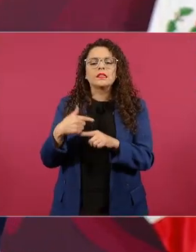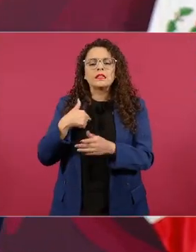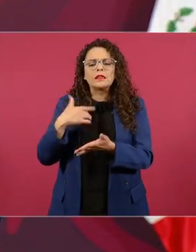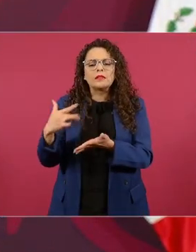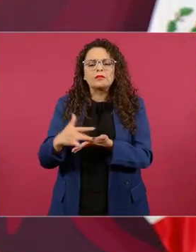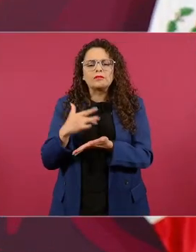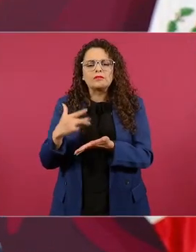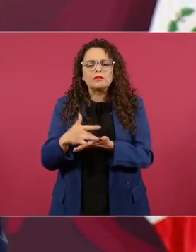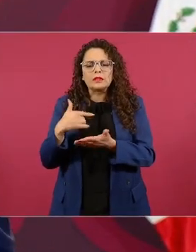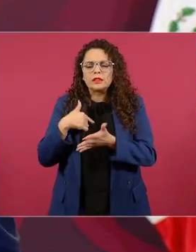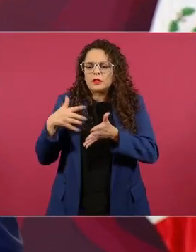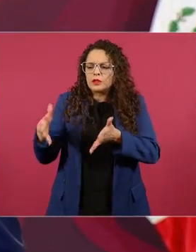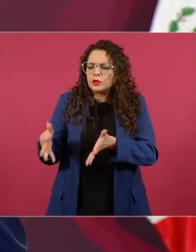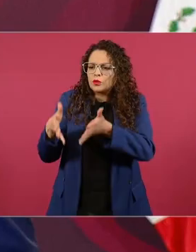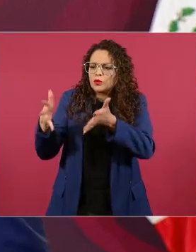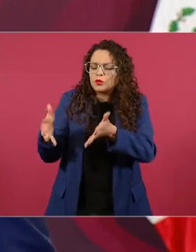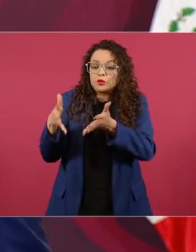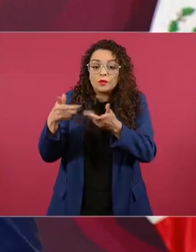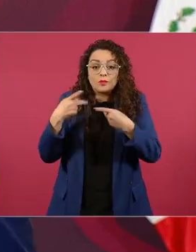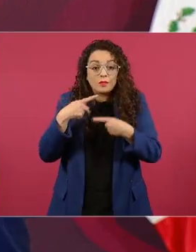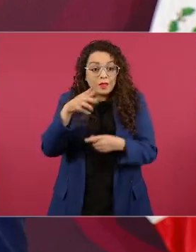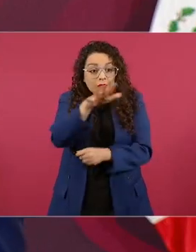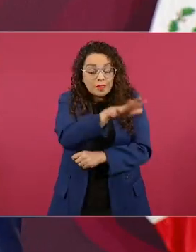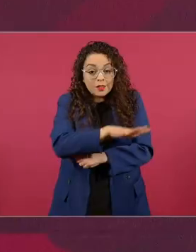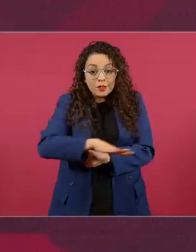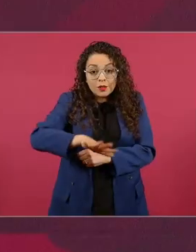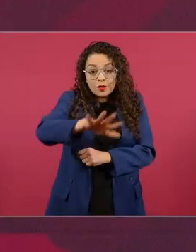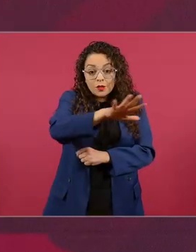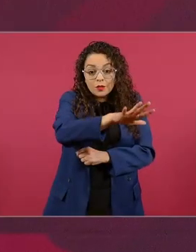luego luego en la elección del 2006